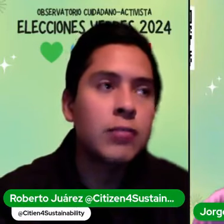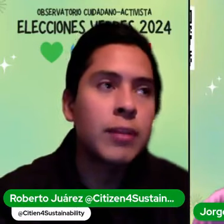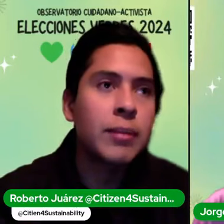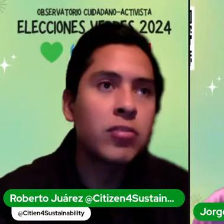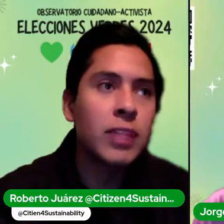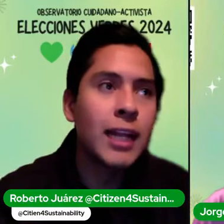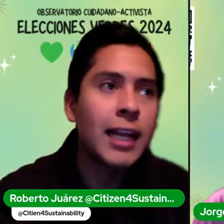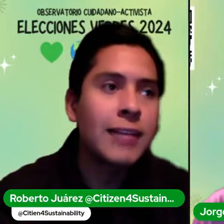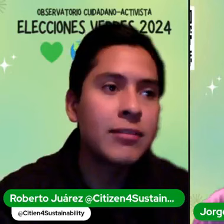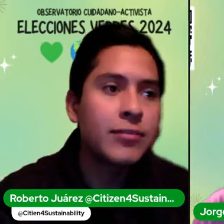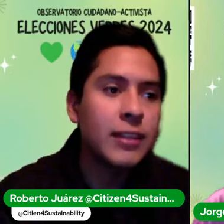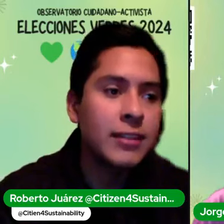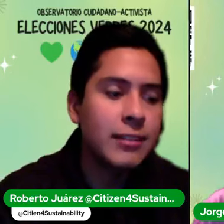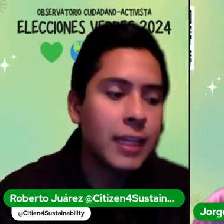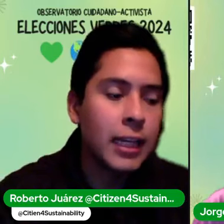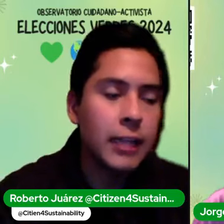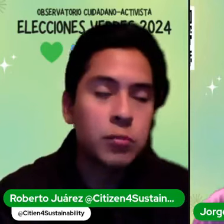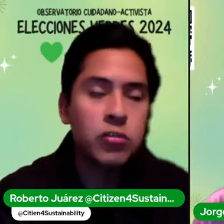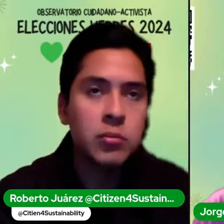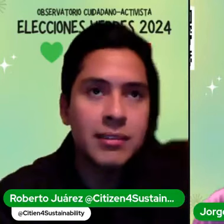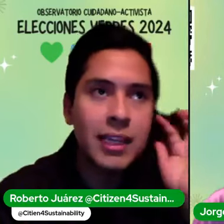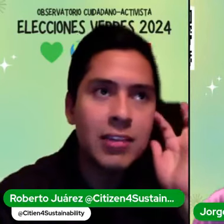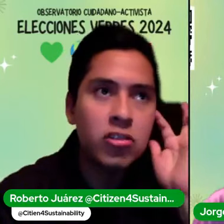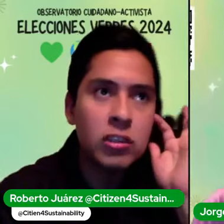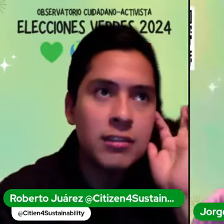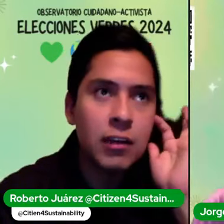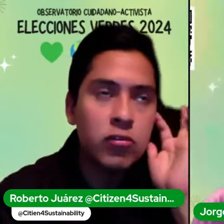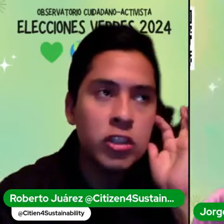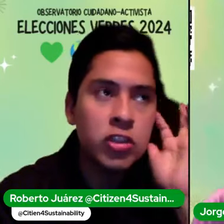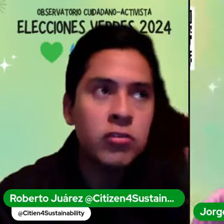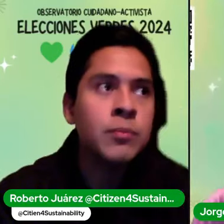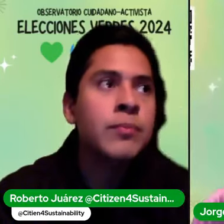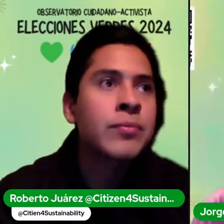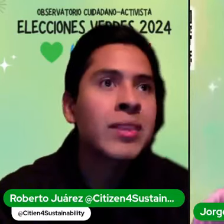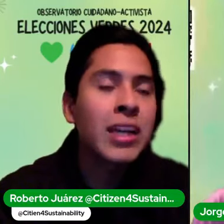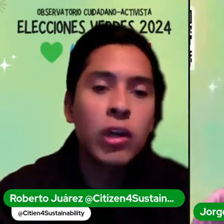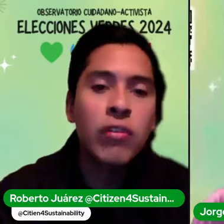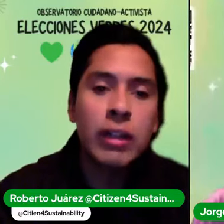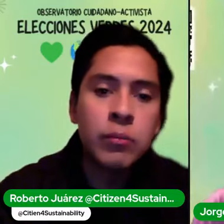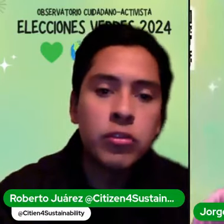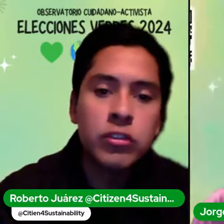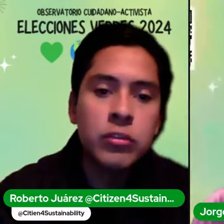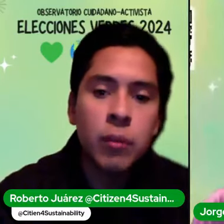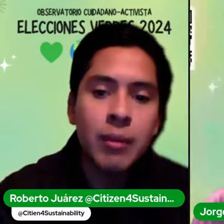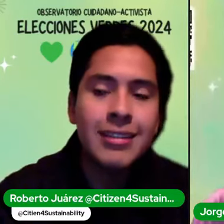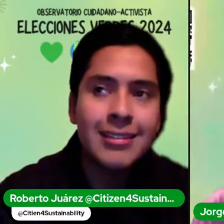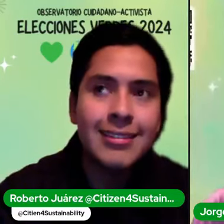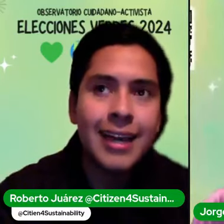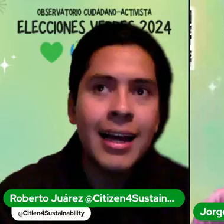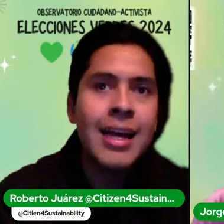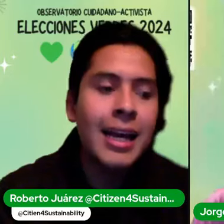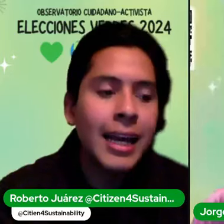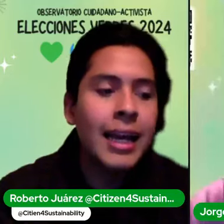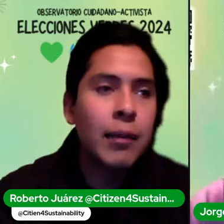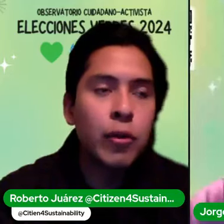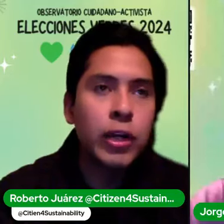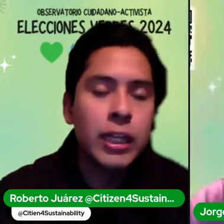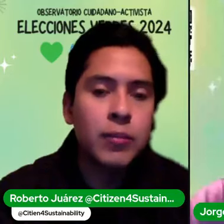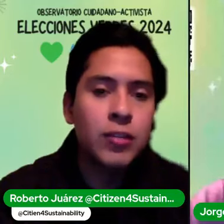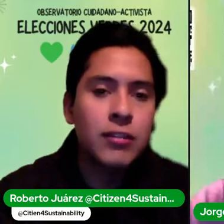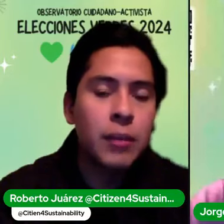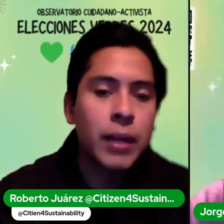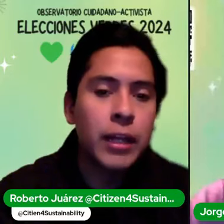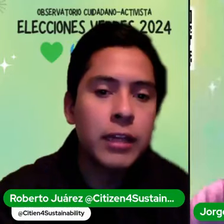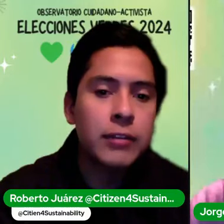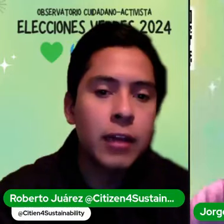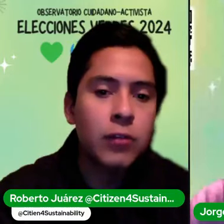los candidatos al mencionar a las infancias y las próximas generaciones a los niños creo que falta muchísimo más y es esa gran labor que